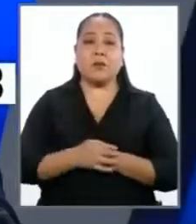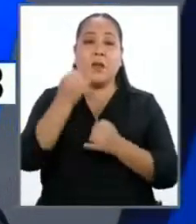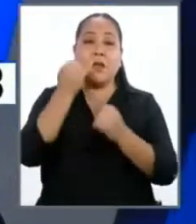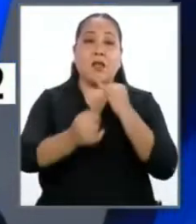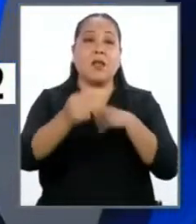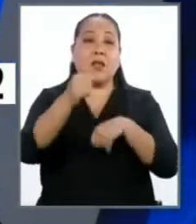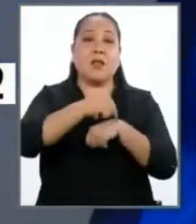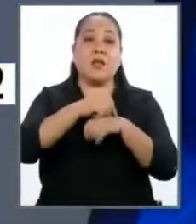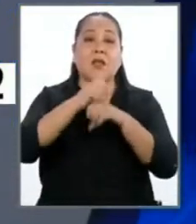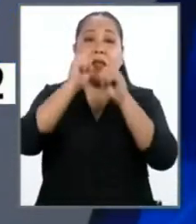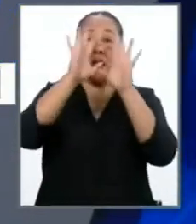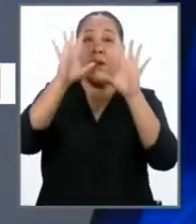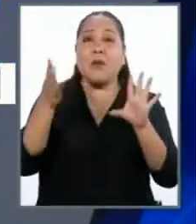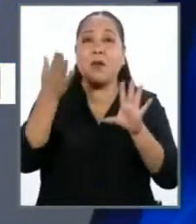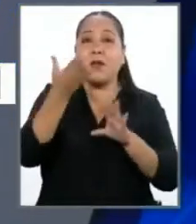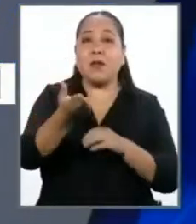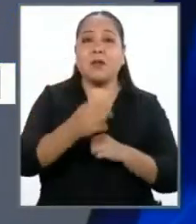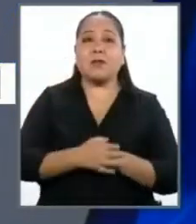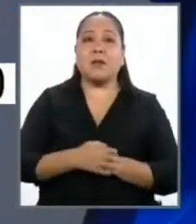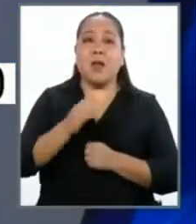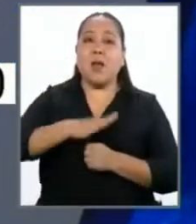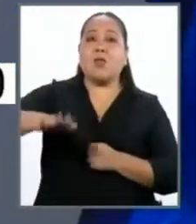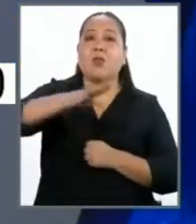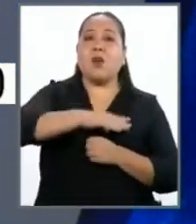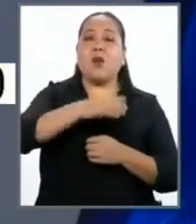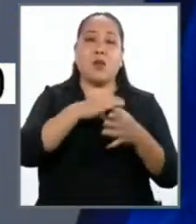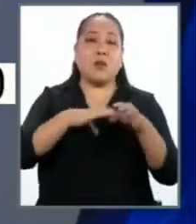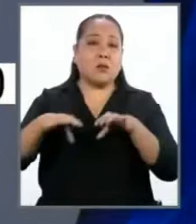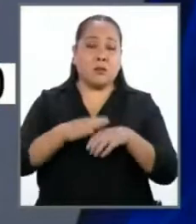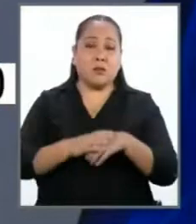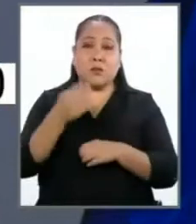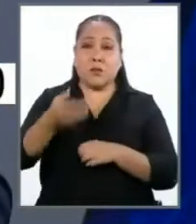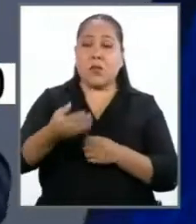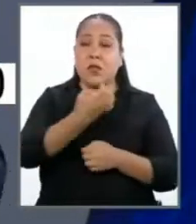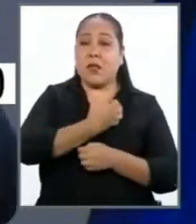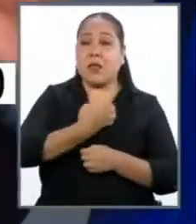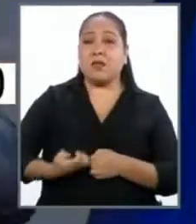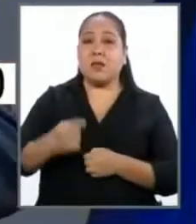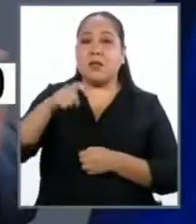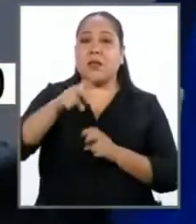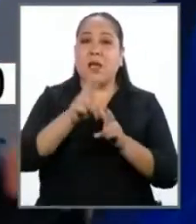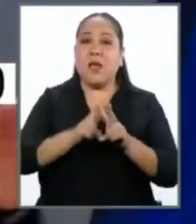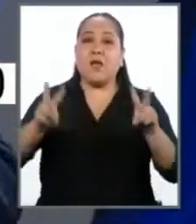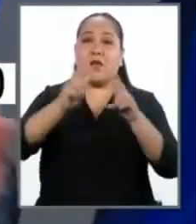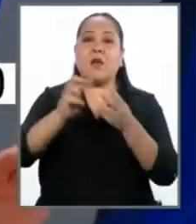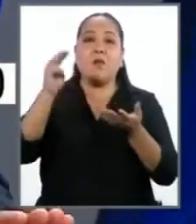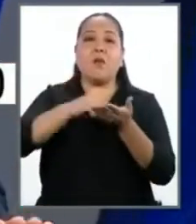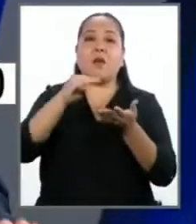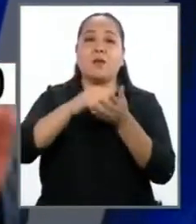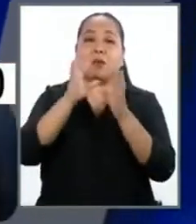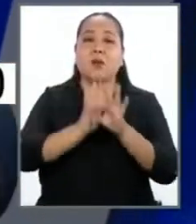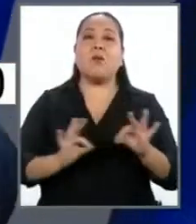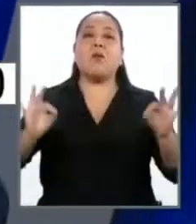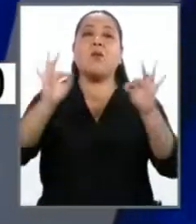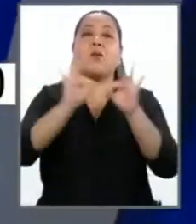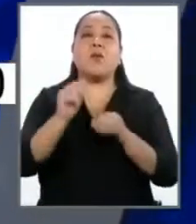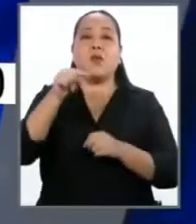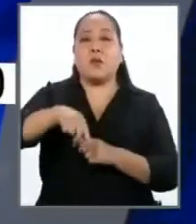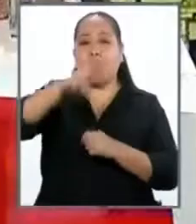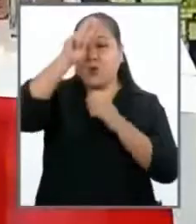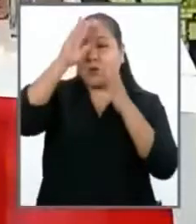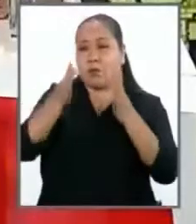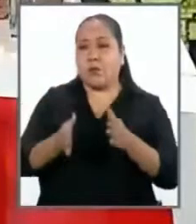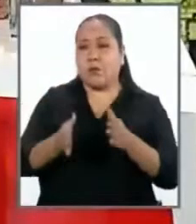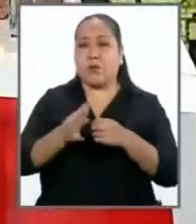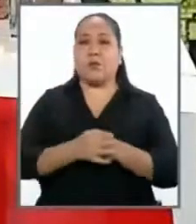transparencia en todos los actos públicos tiene que ser el valor más importante de los